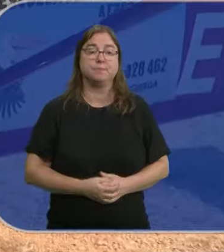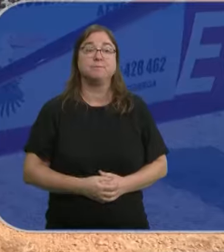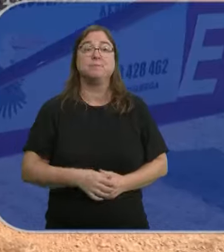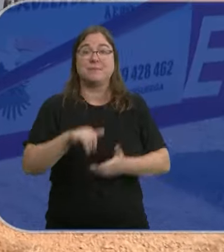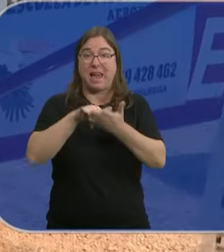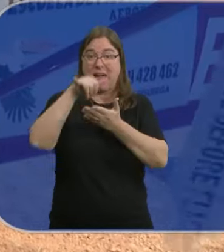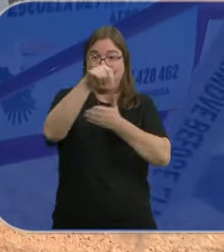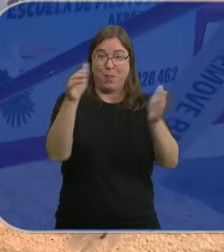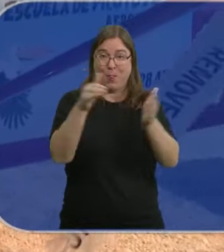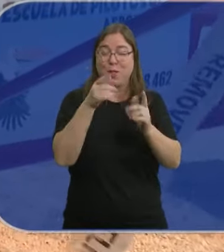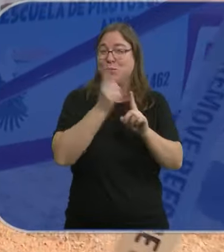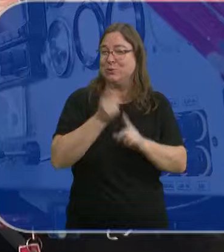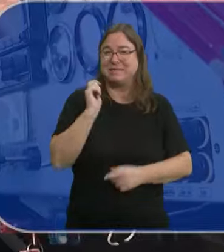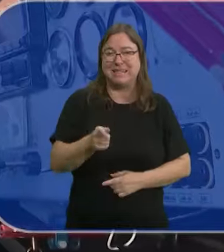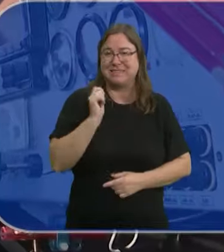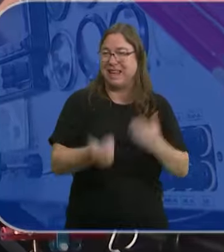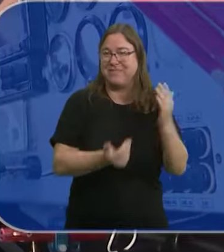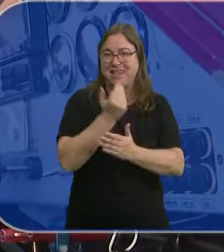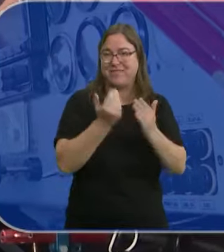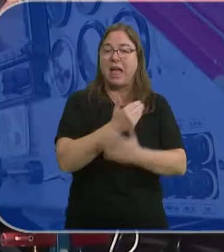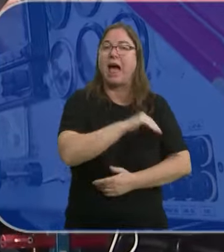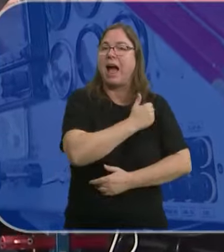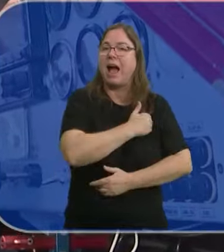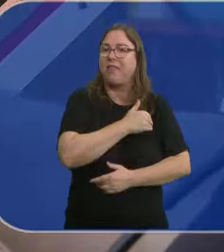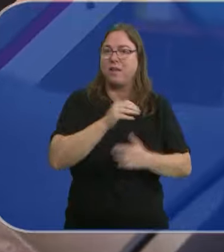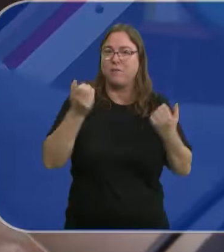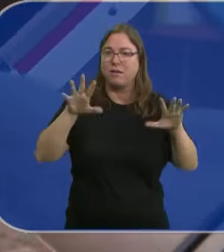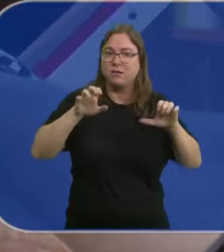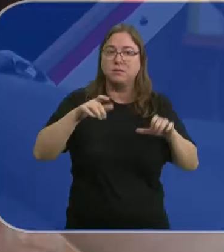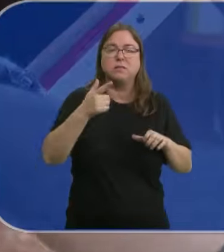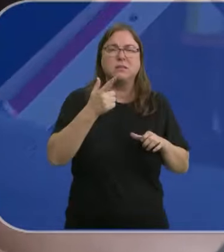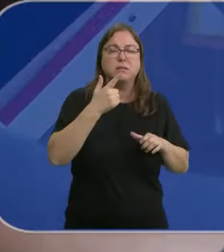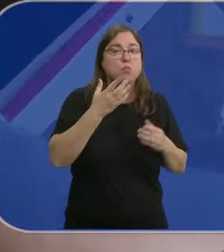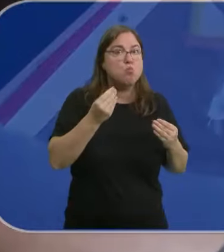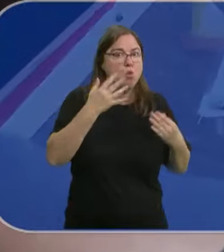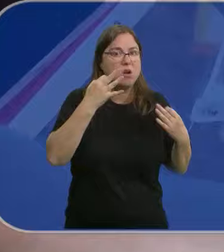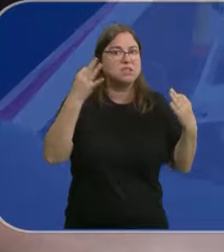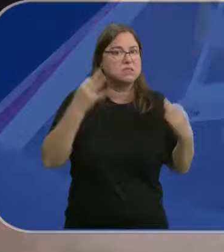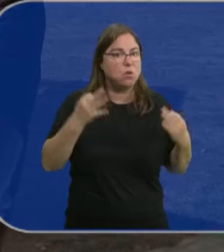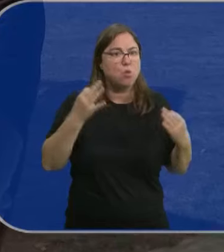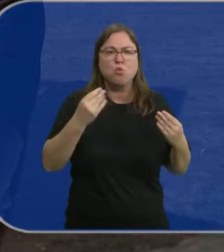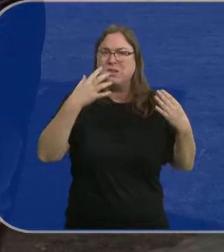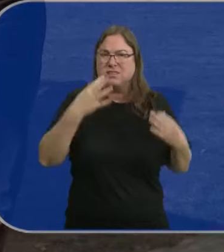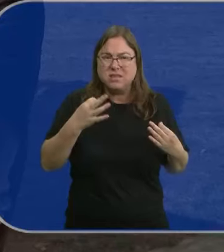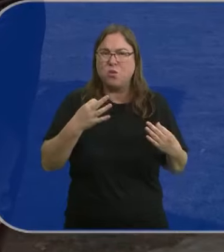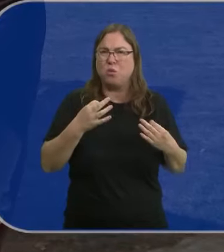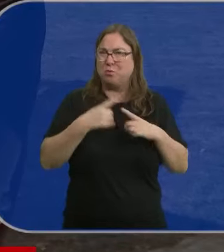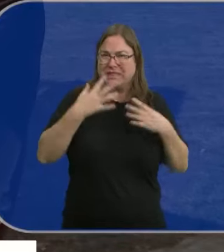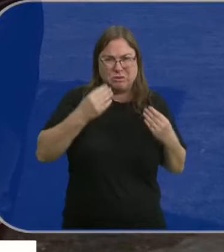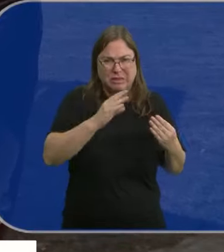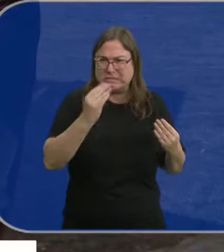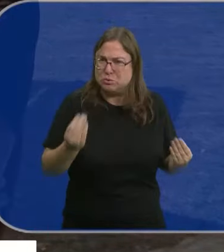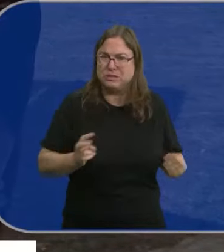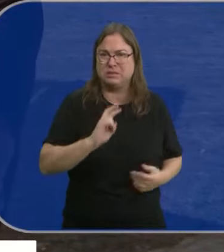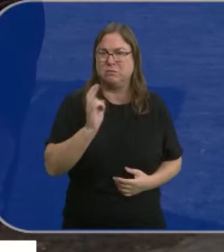Avionetas como esta se utilizan cada día en las academias de aviación. Estos aviones son muy seguros, muy seguros. Tienen muchos elementos de